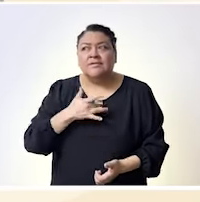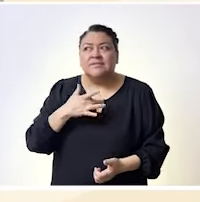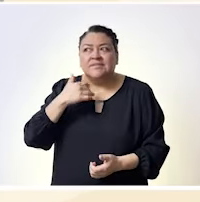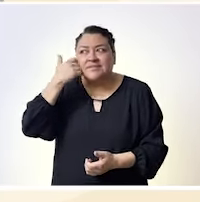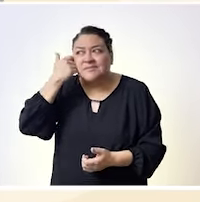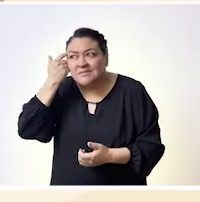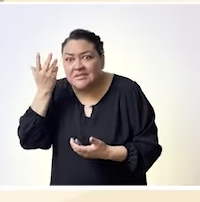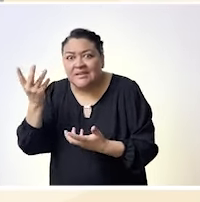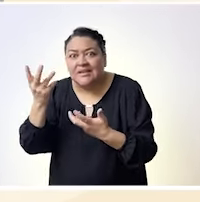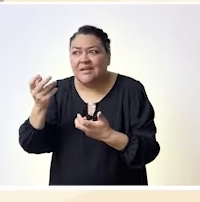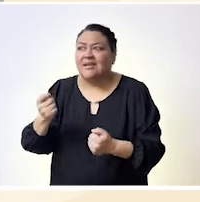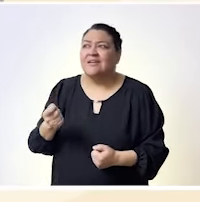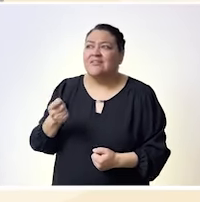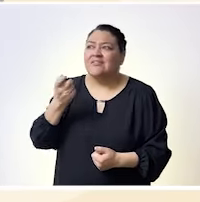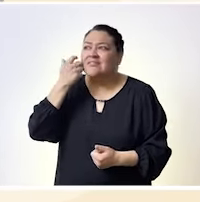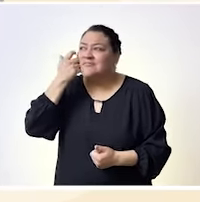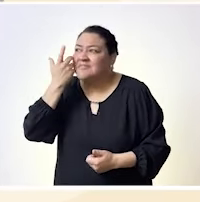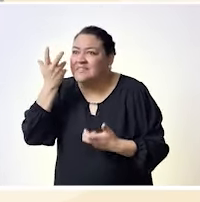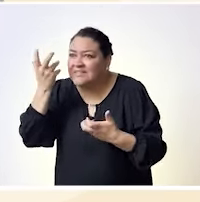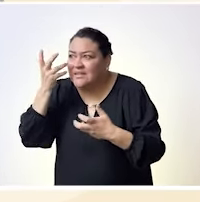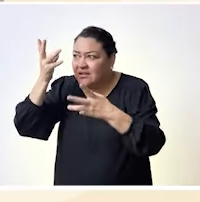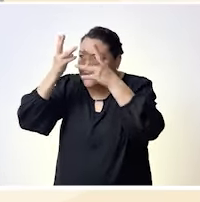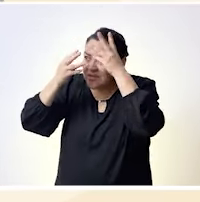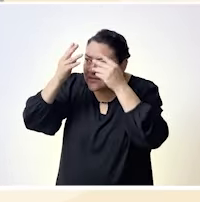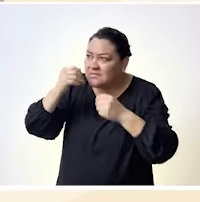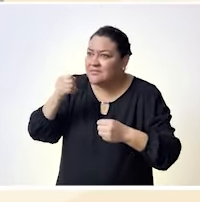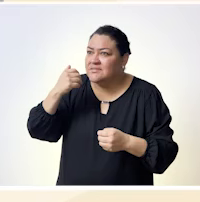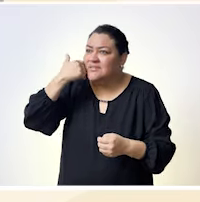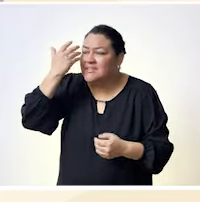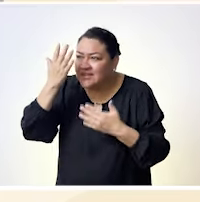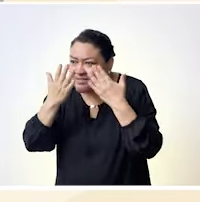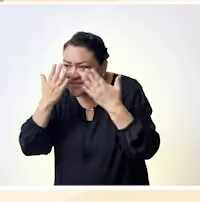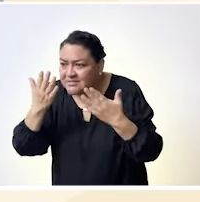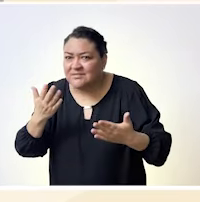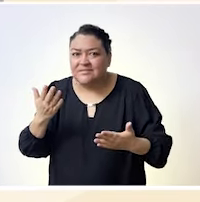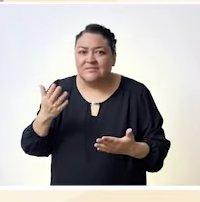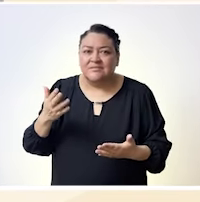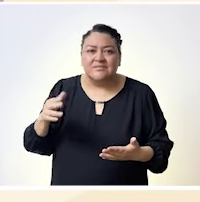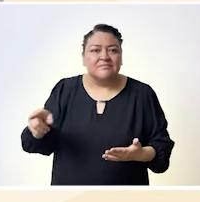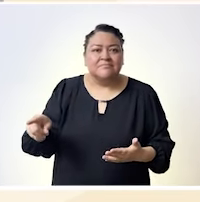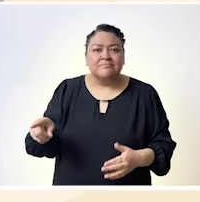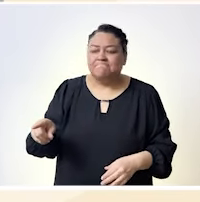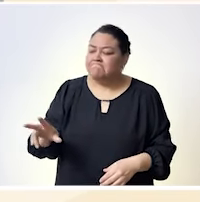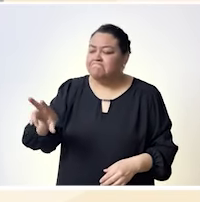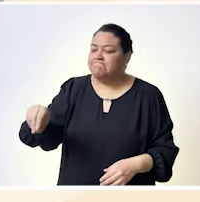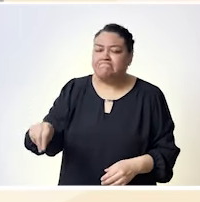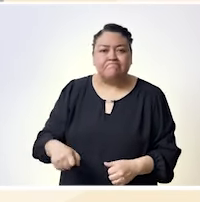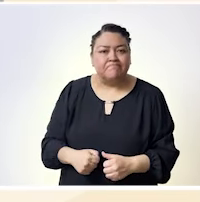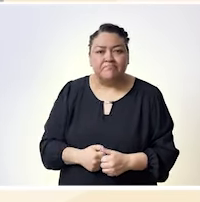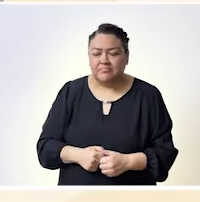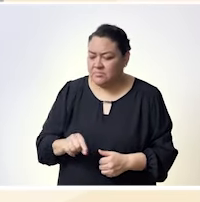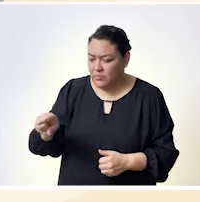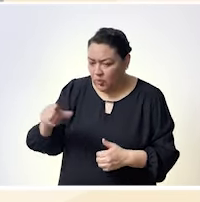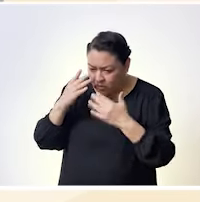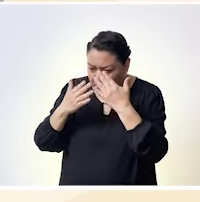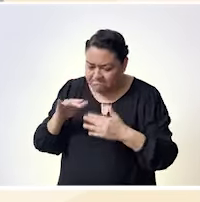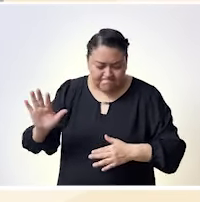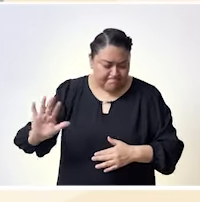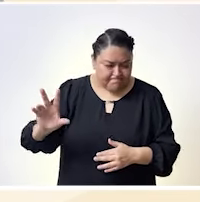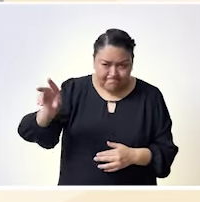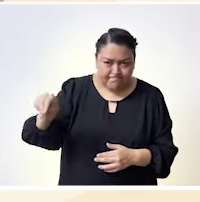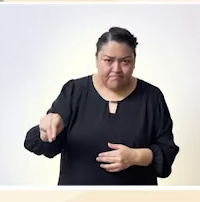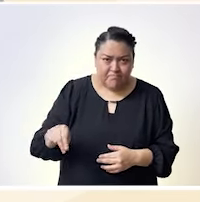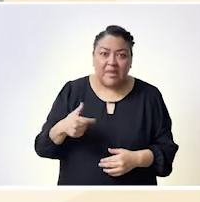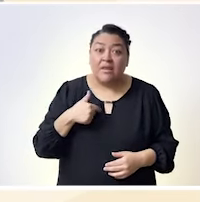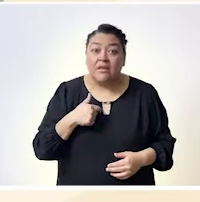hoy ha sido como este para mí como el regalo en el sentido de de estar